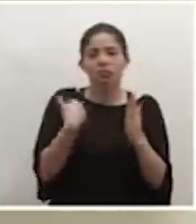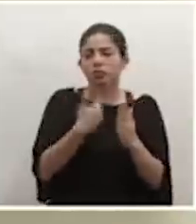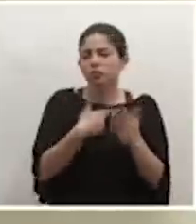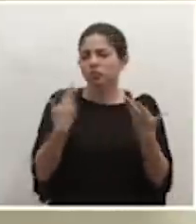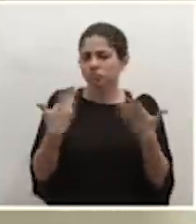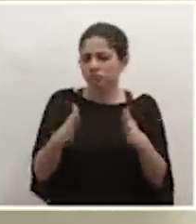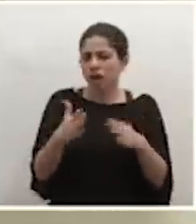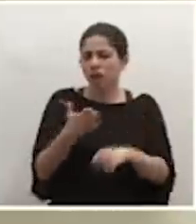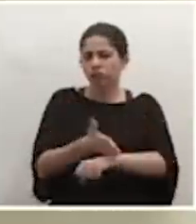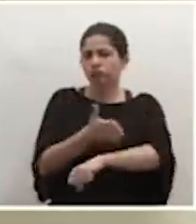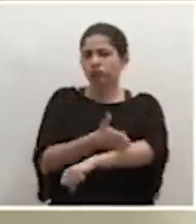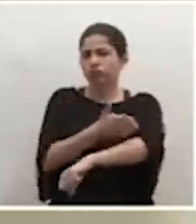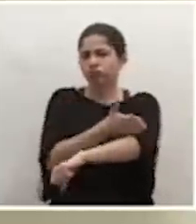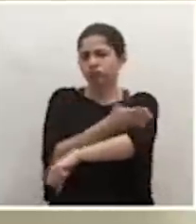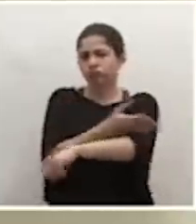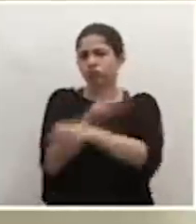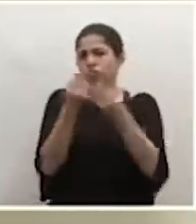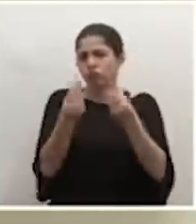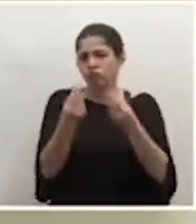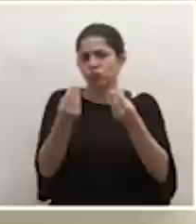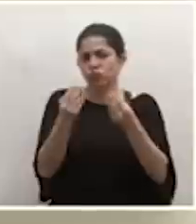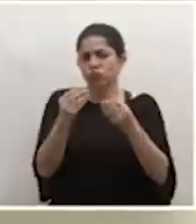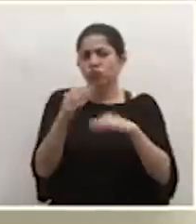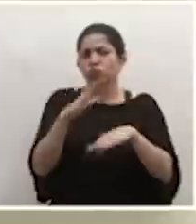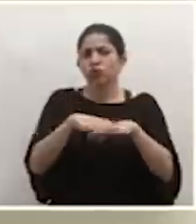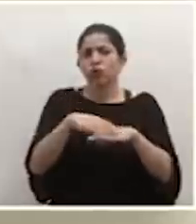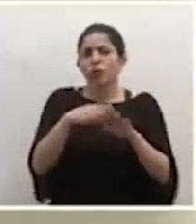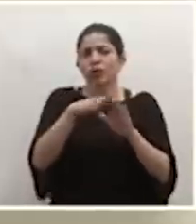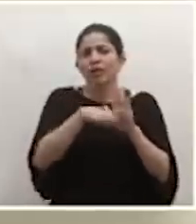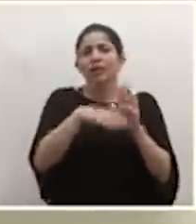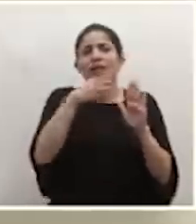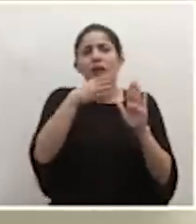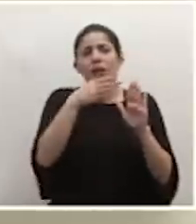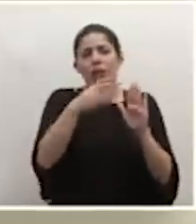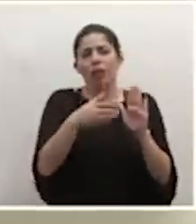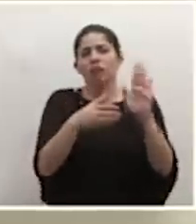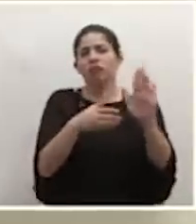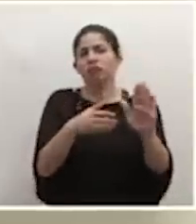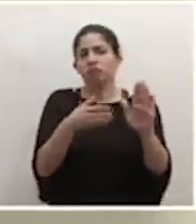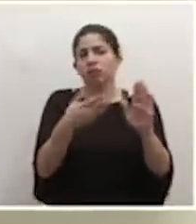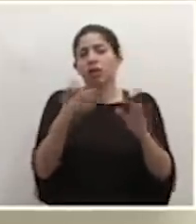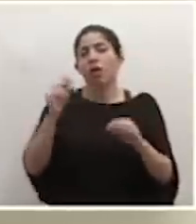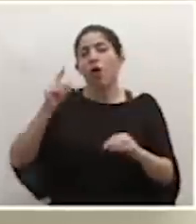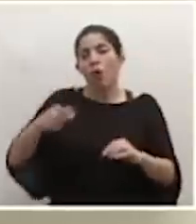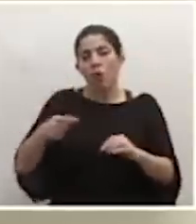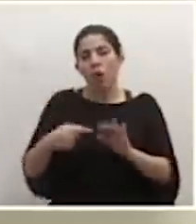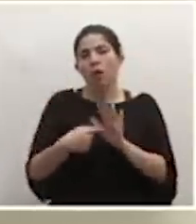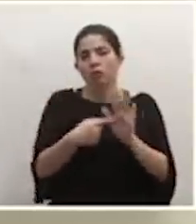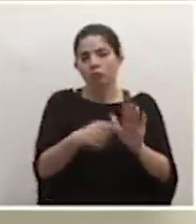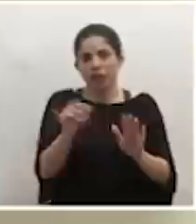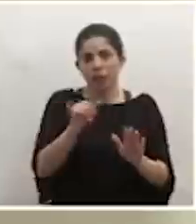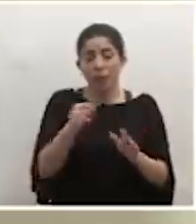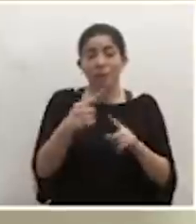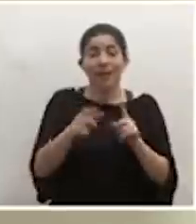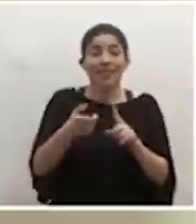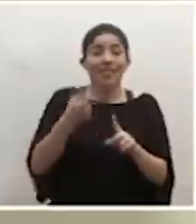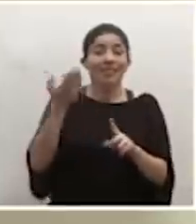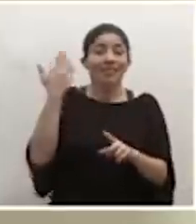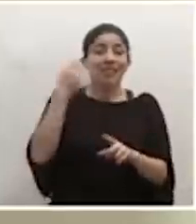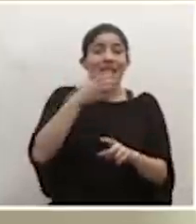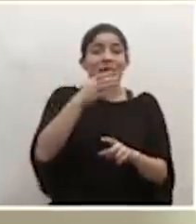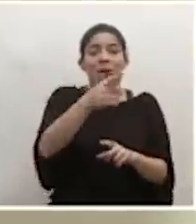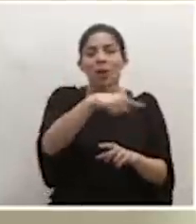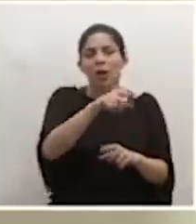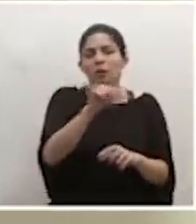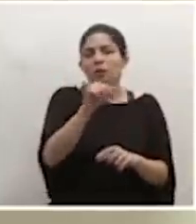avanzado justamente hoy en el asunto de pasas de recomendación a obligatoriedad, pero incluso ya desde que era recomendado, pues también ellos